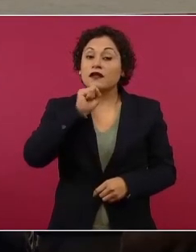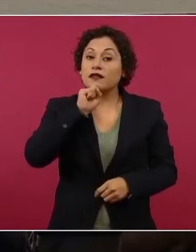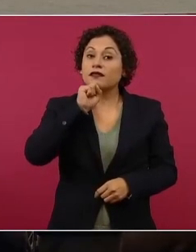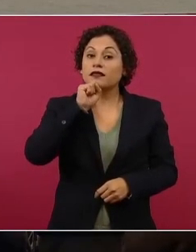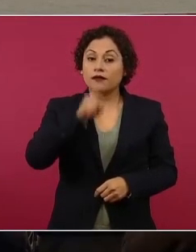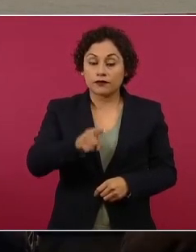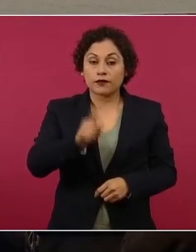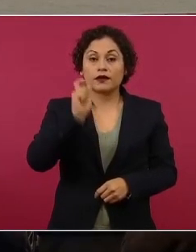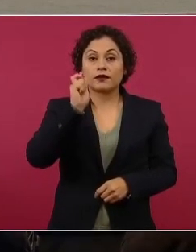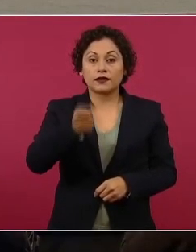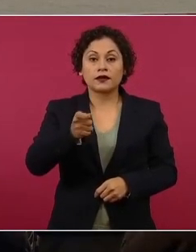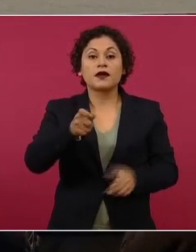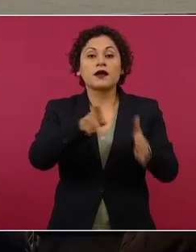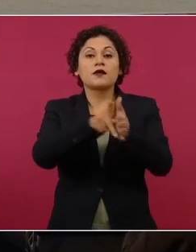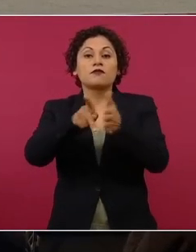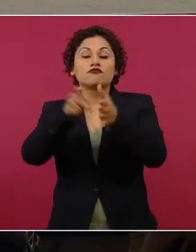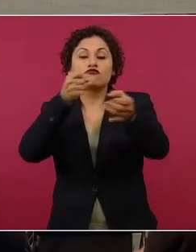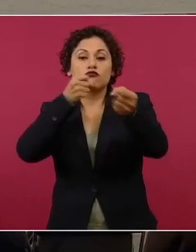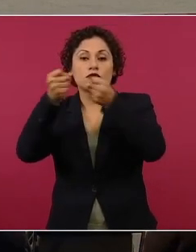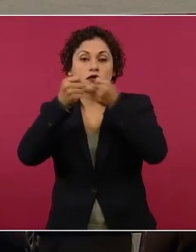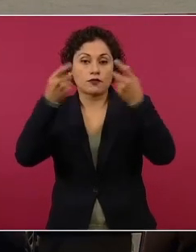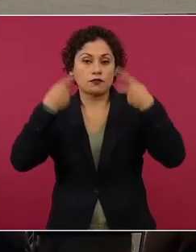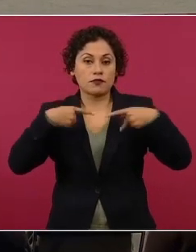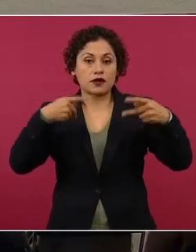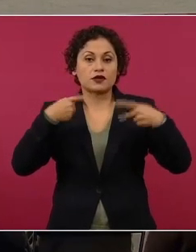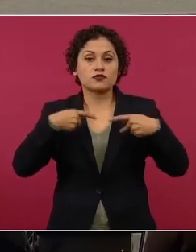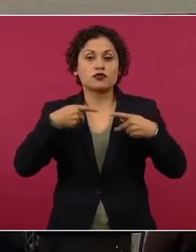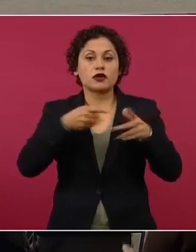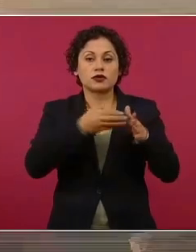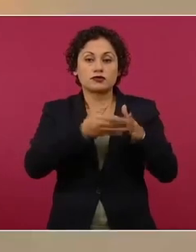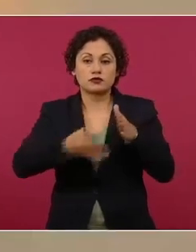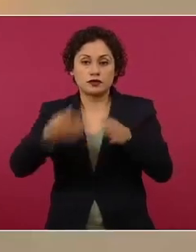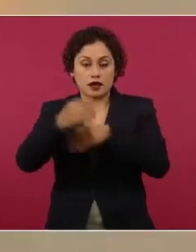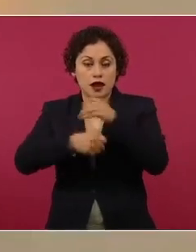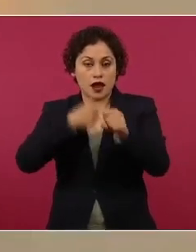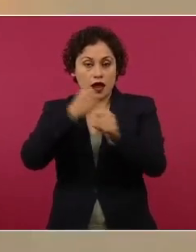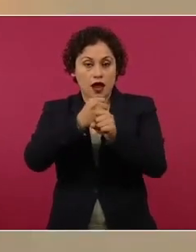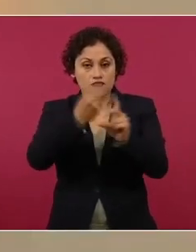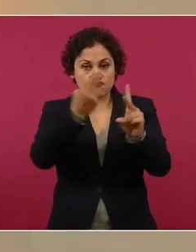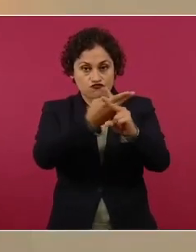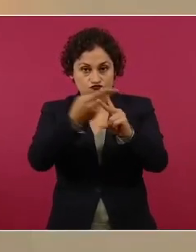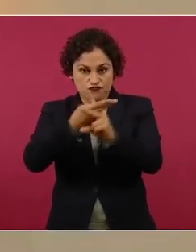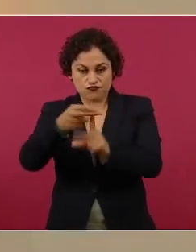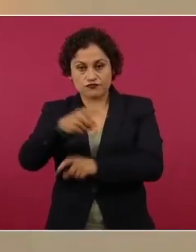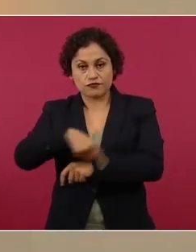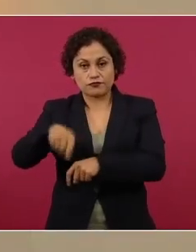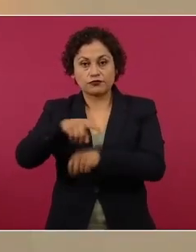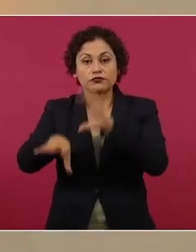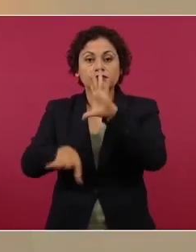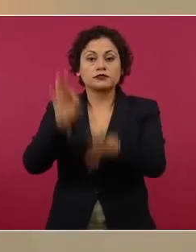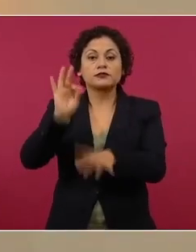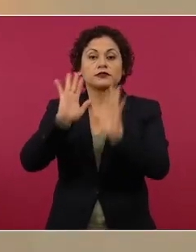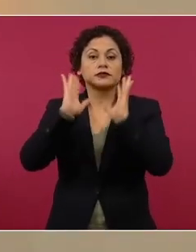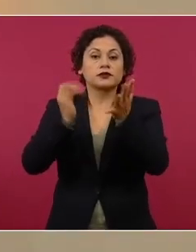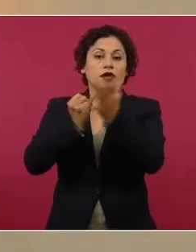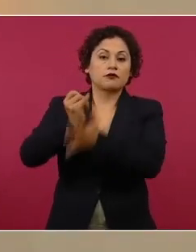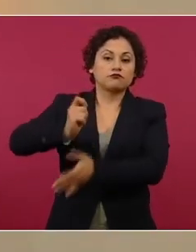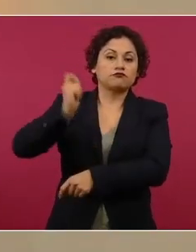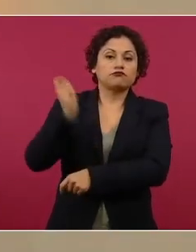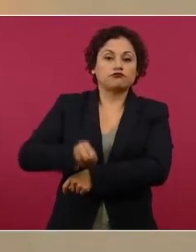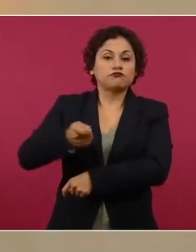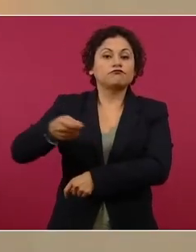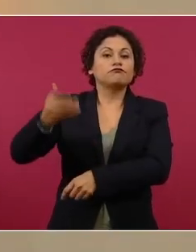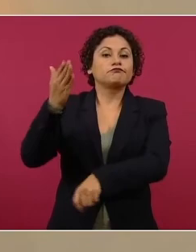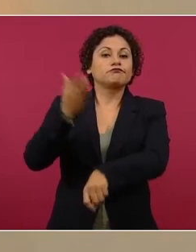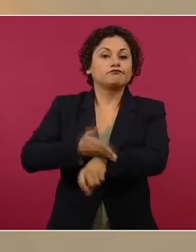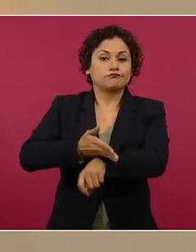de los periodistas que han sido asesinados durante el presente año, informar que se obtuvieron dos sentencias condenatorias